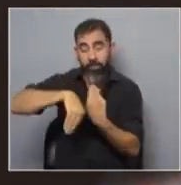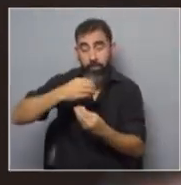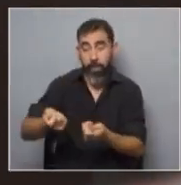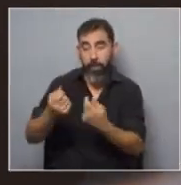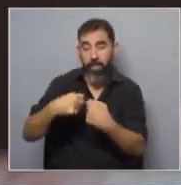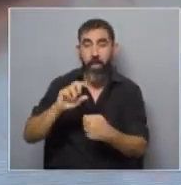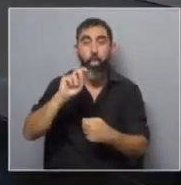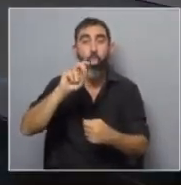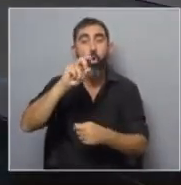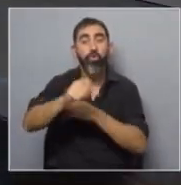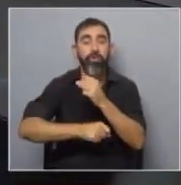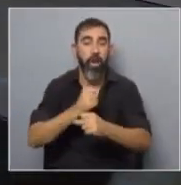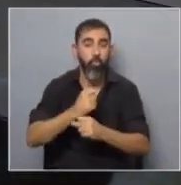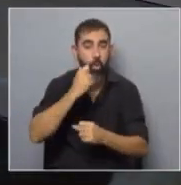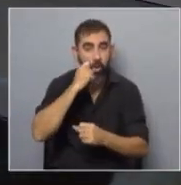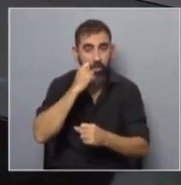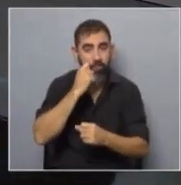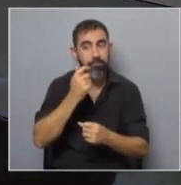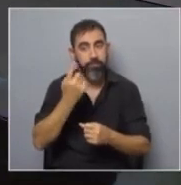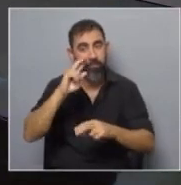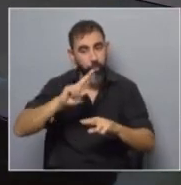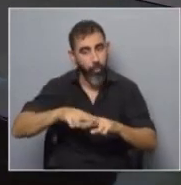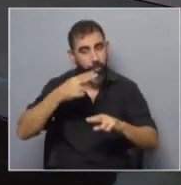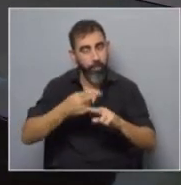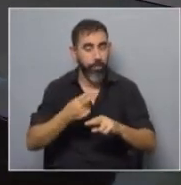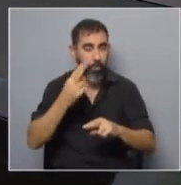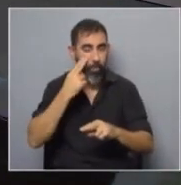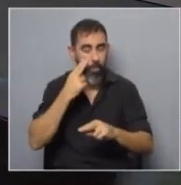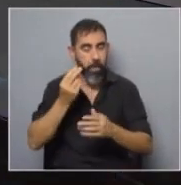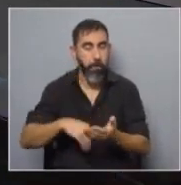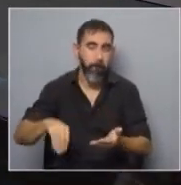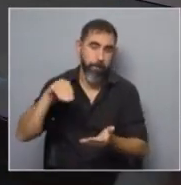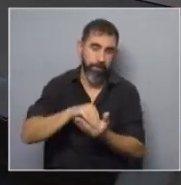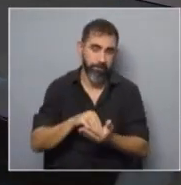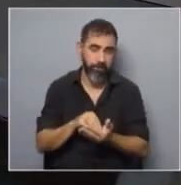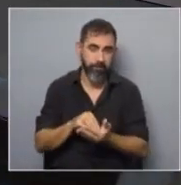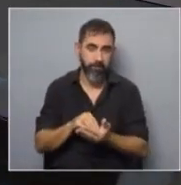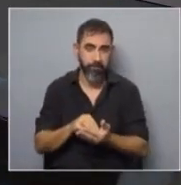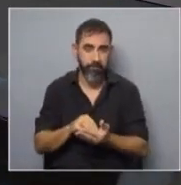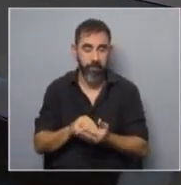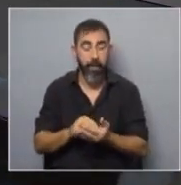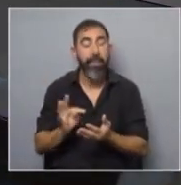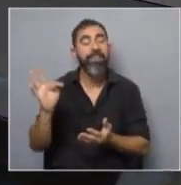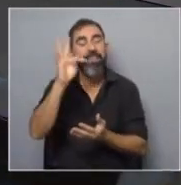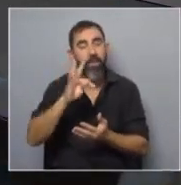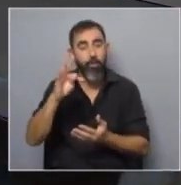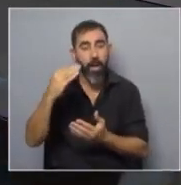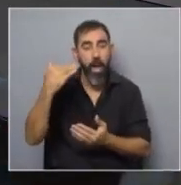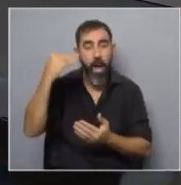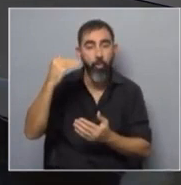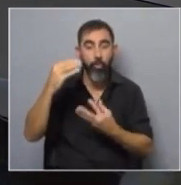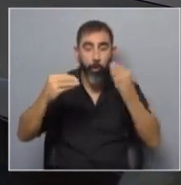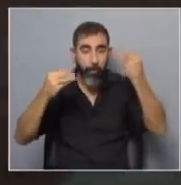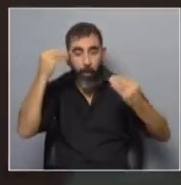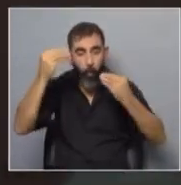ofreció, está cerca de los 12. Y ahí se genera otra segunda paradoja en todo esto, que es decir, bueno, en teoría los adultos somos los que estamos